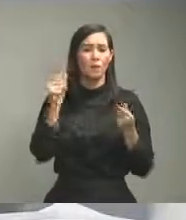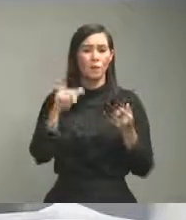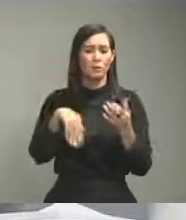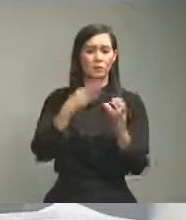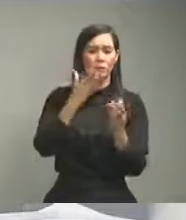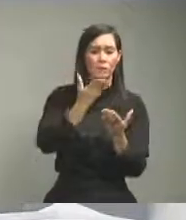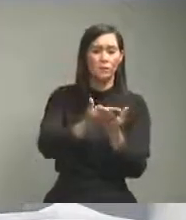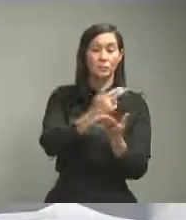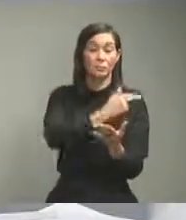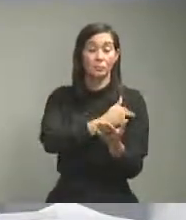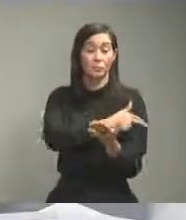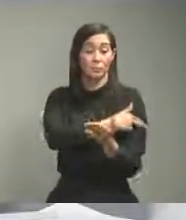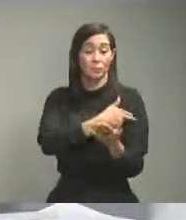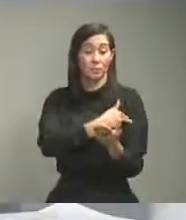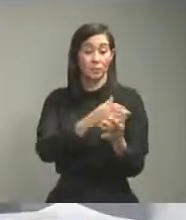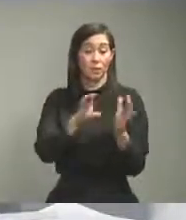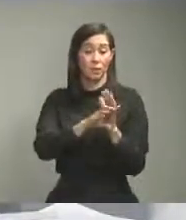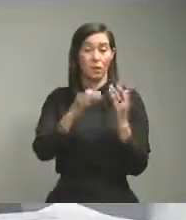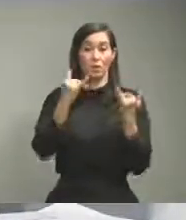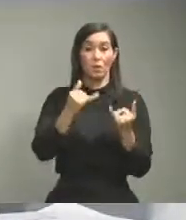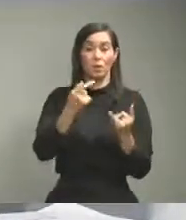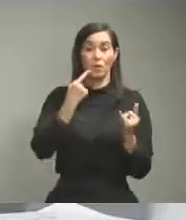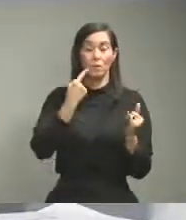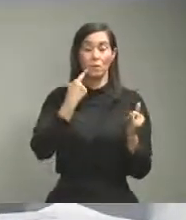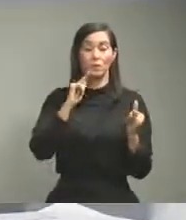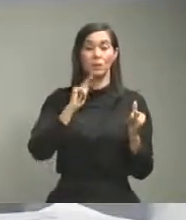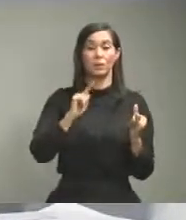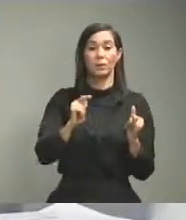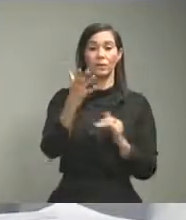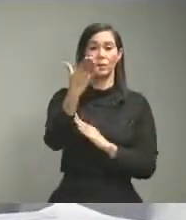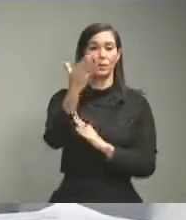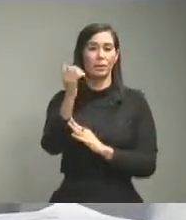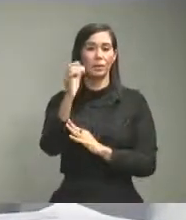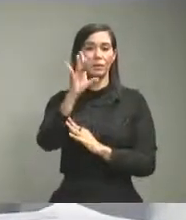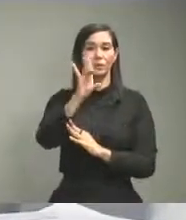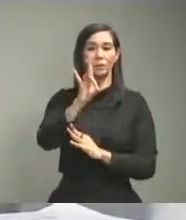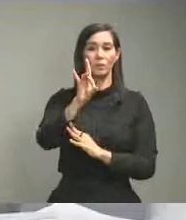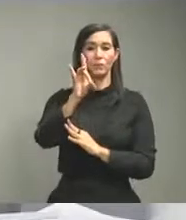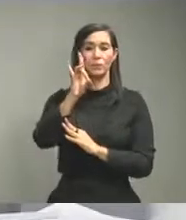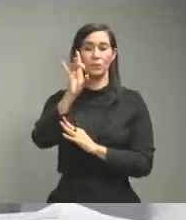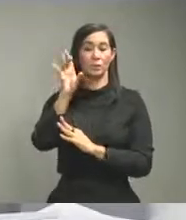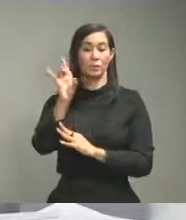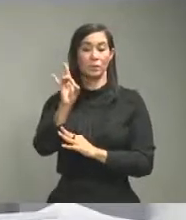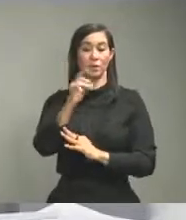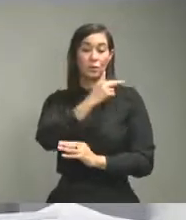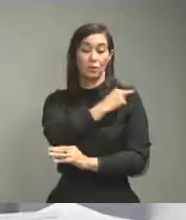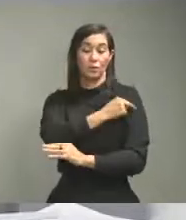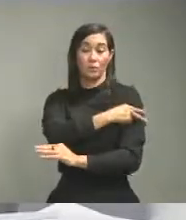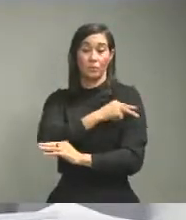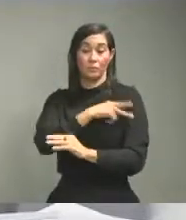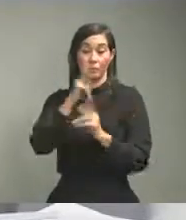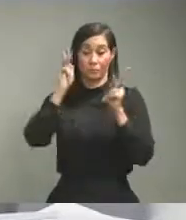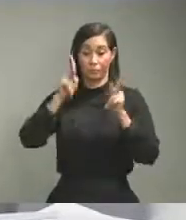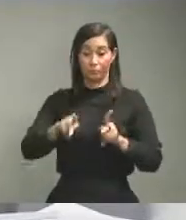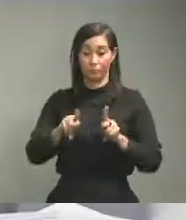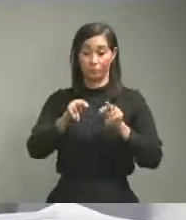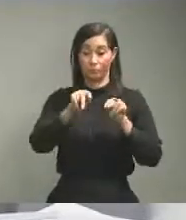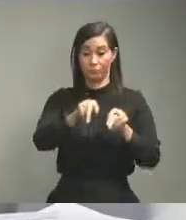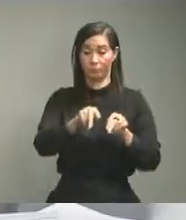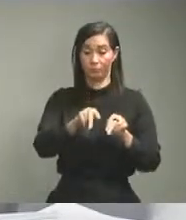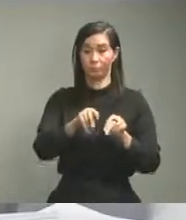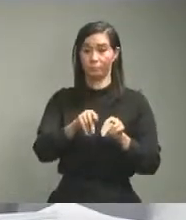como usted ve en el día de hoy hemos reportado 588 hospitalizaciones que